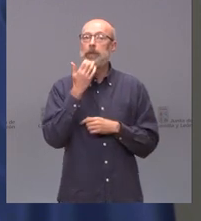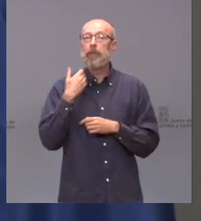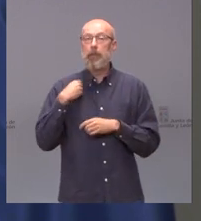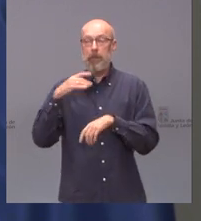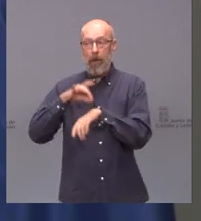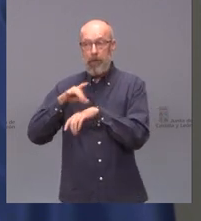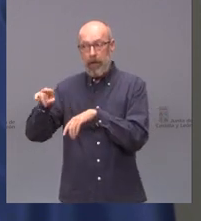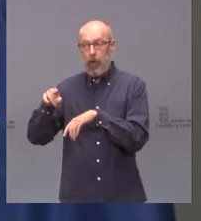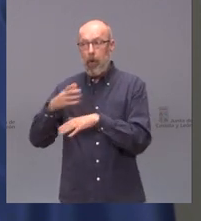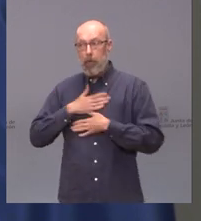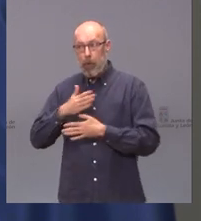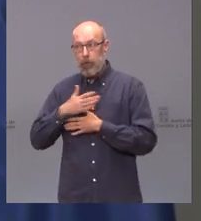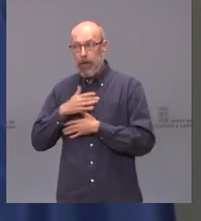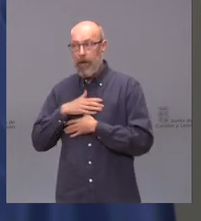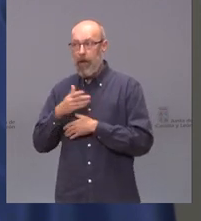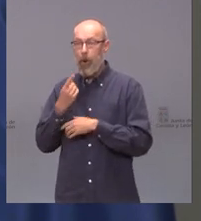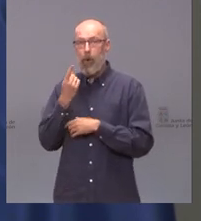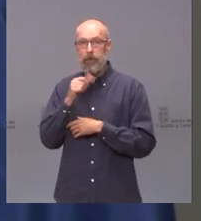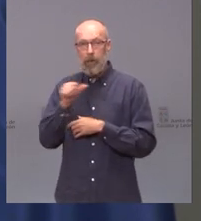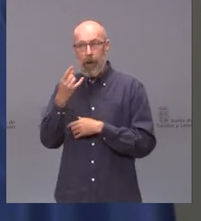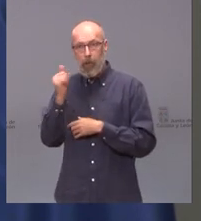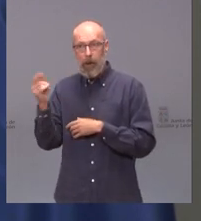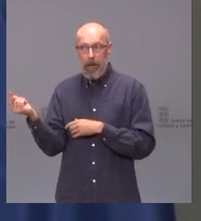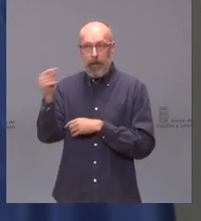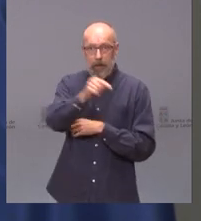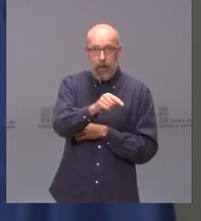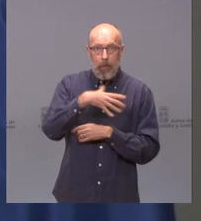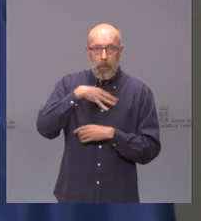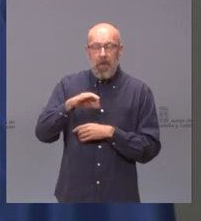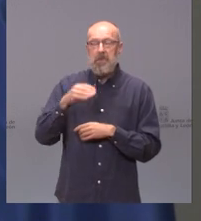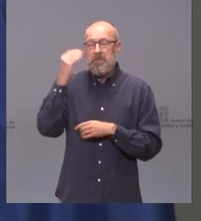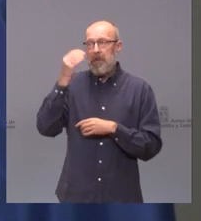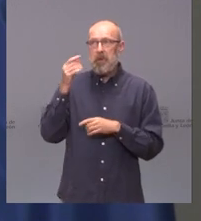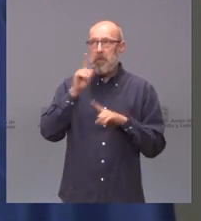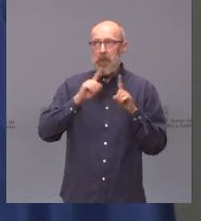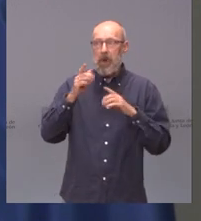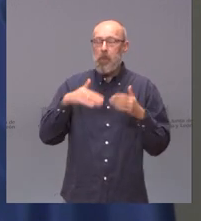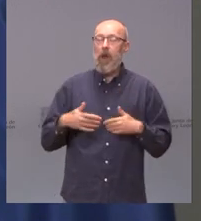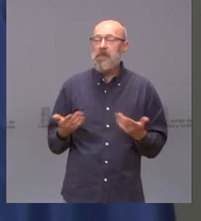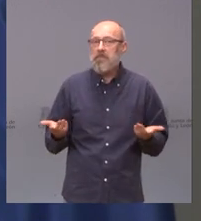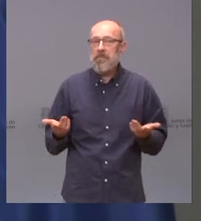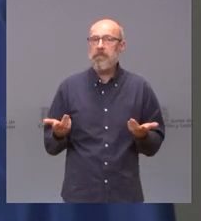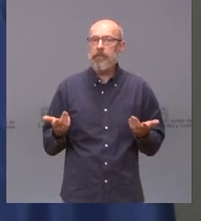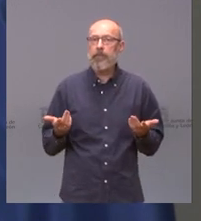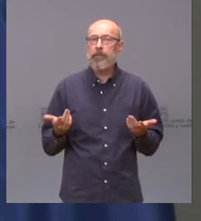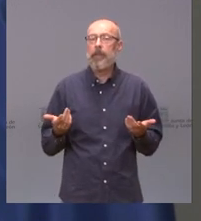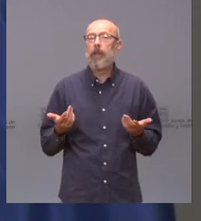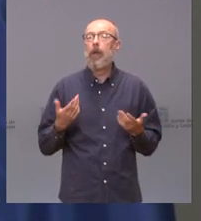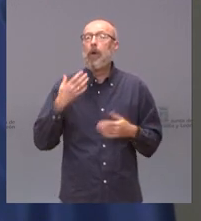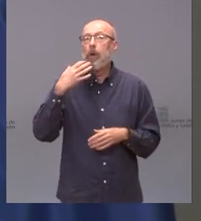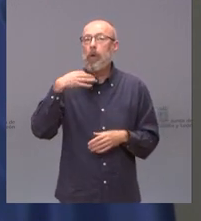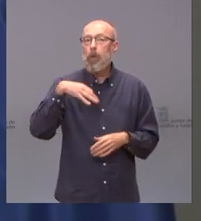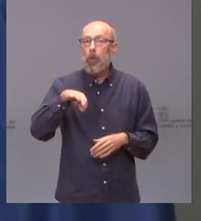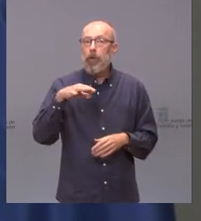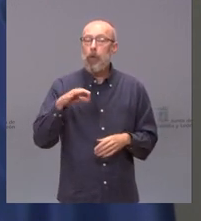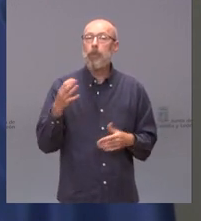día de manera voluntaria estoy seguro que no habrá ningún inconveniente ninguna dificultad más allá de lo